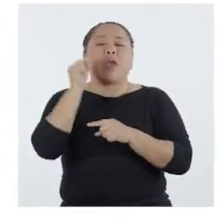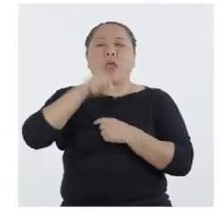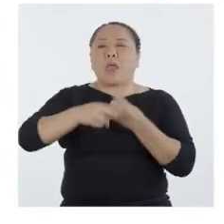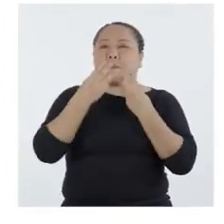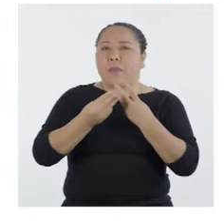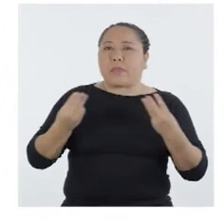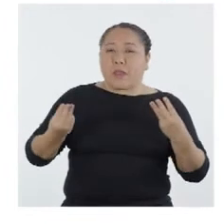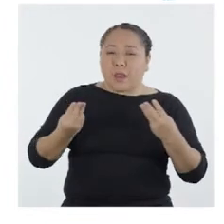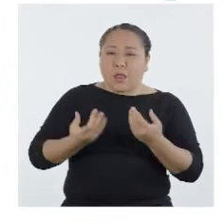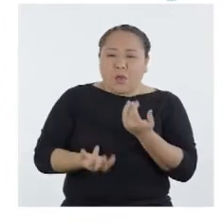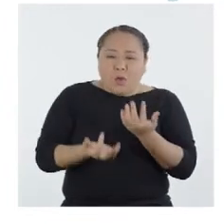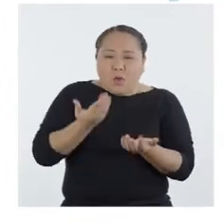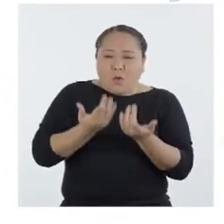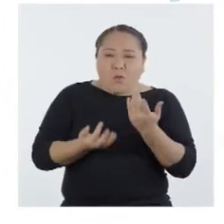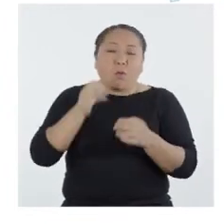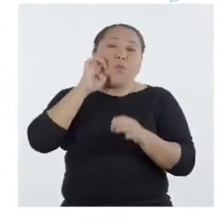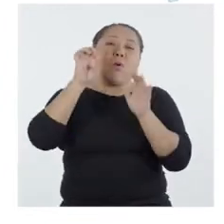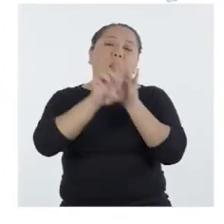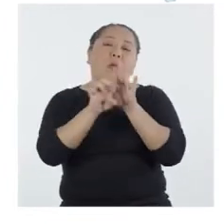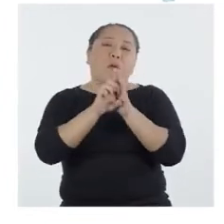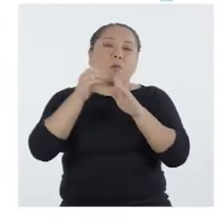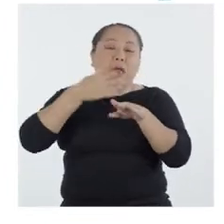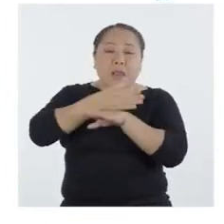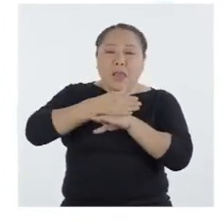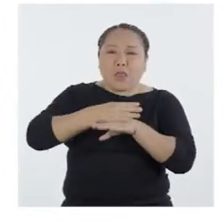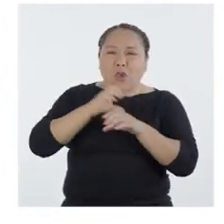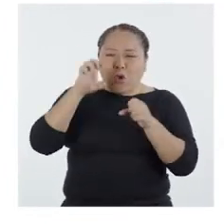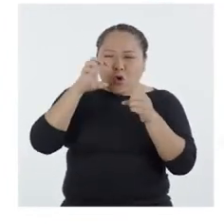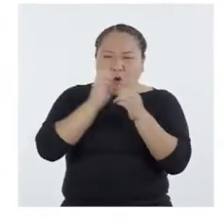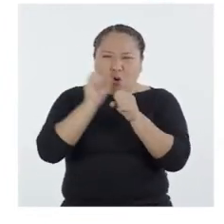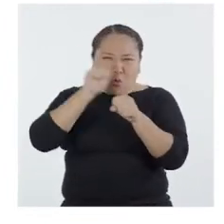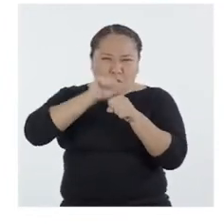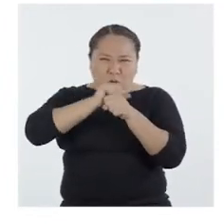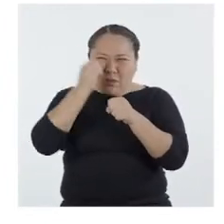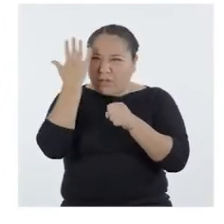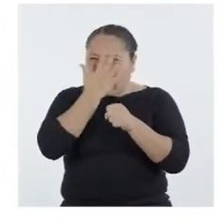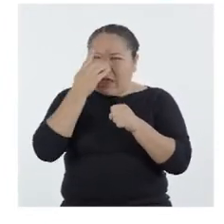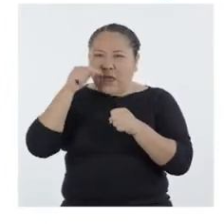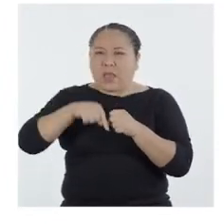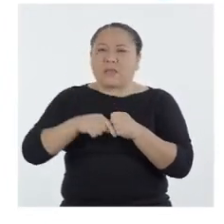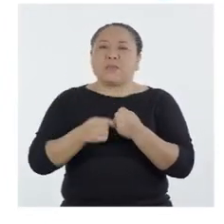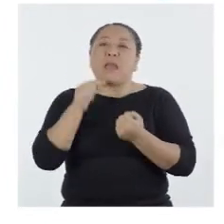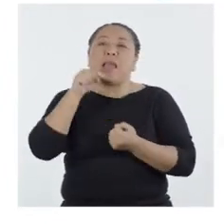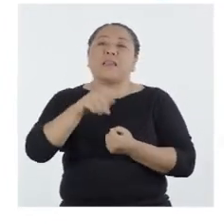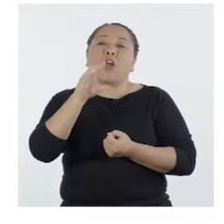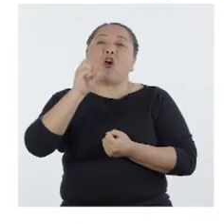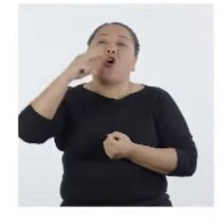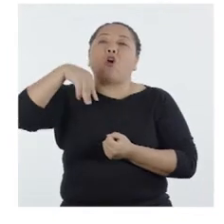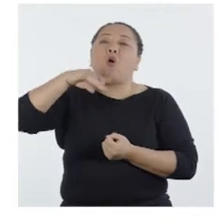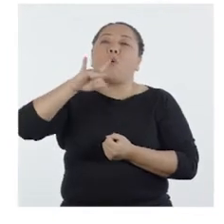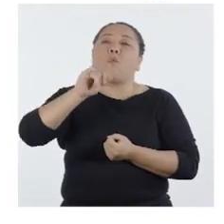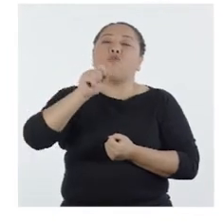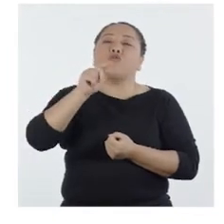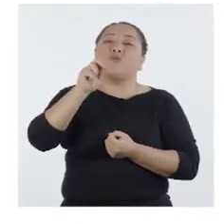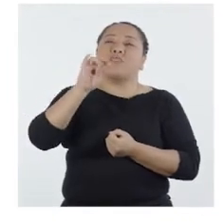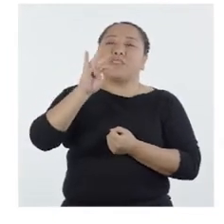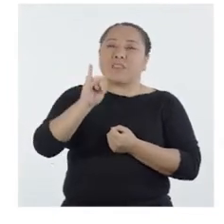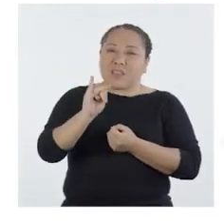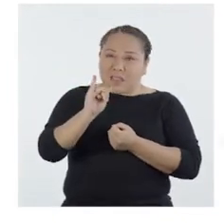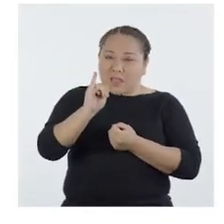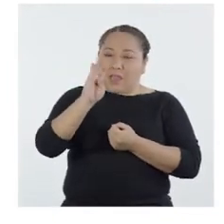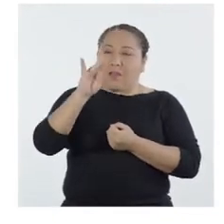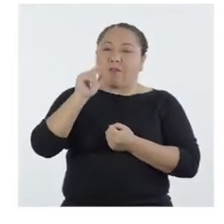material que arde, como la leña o el carbón, es el combustible. El que hace